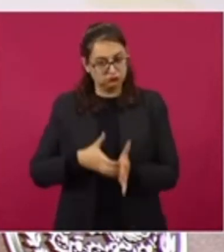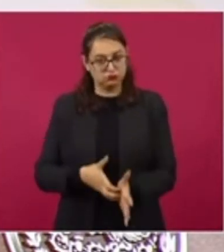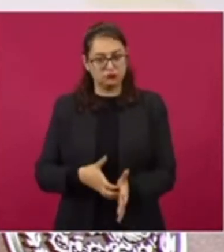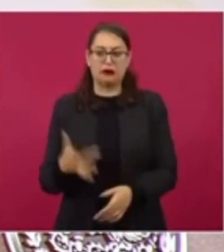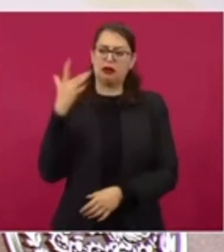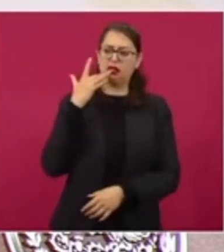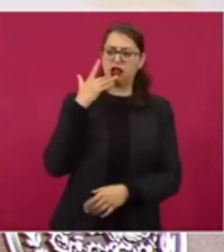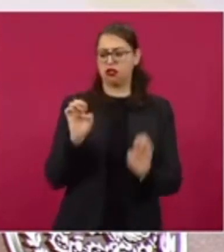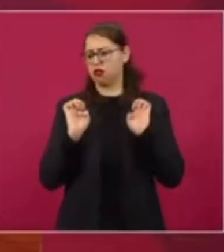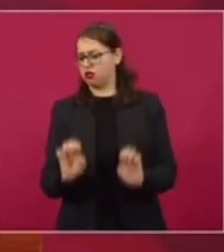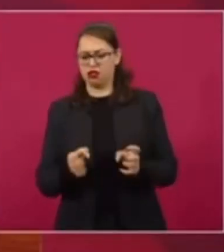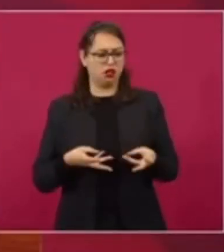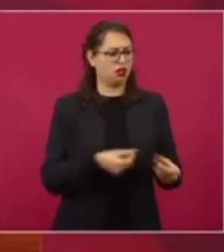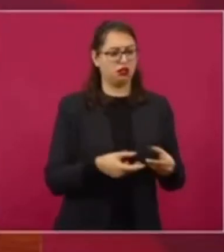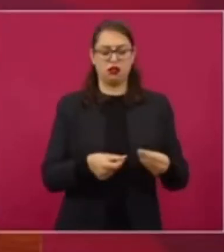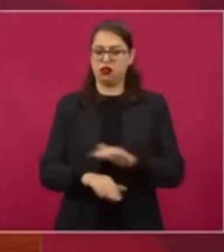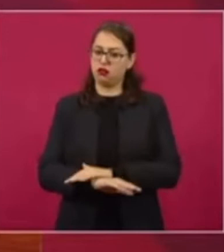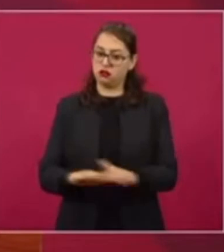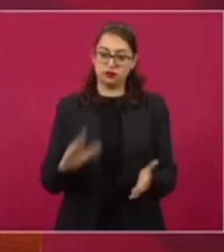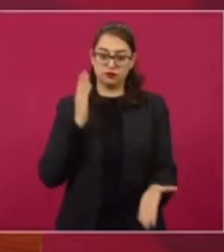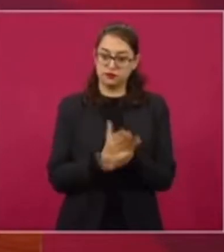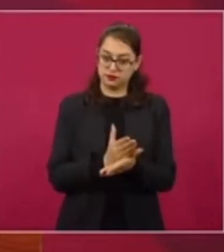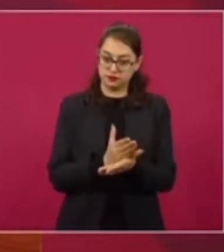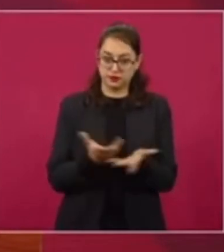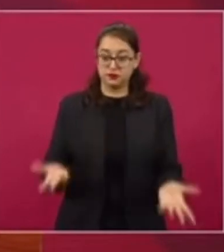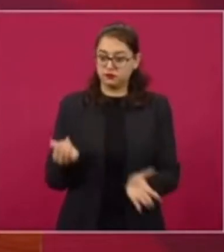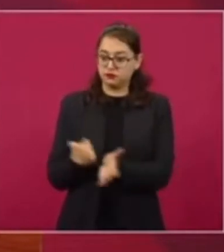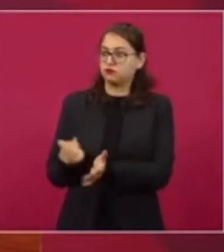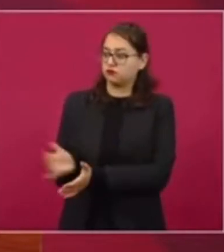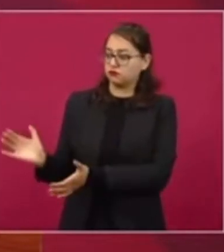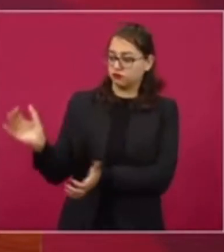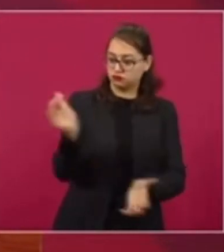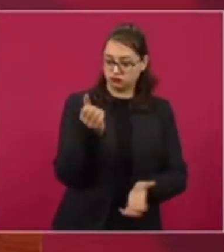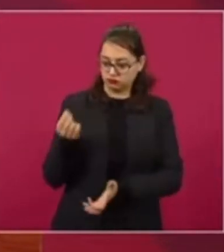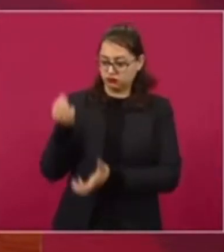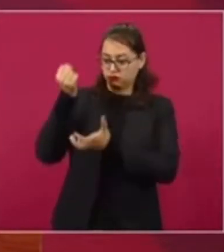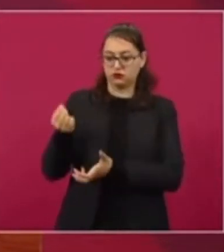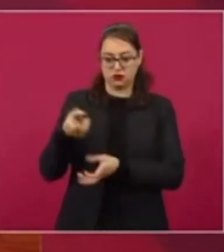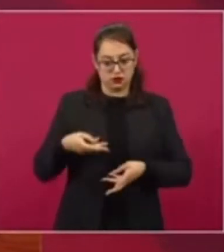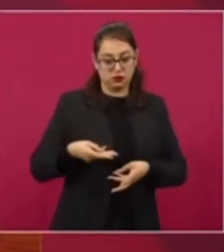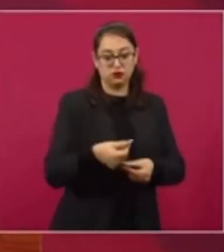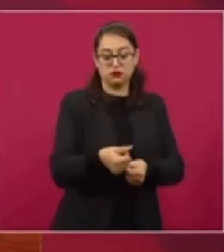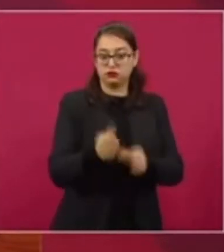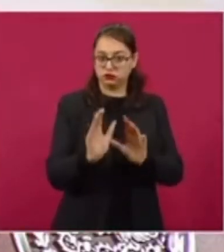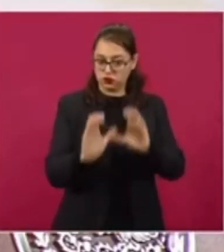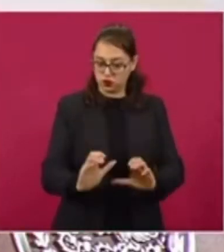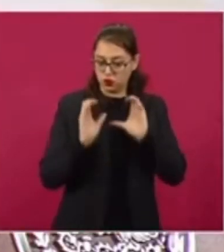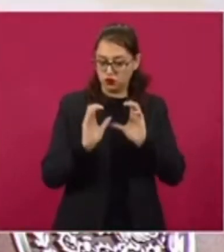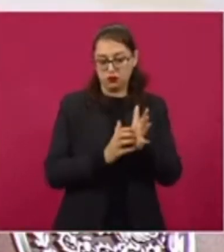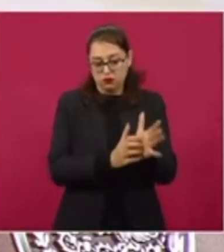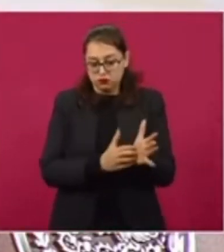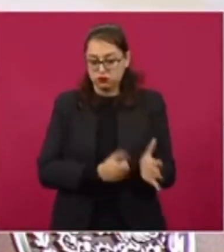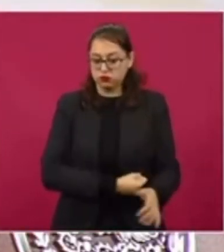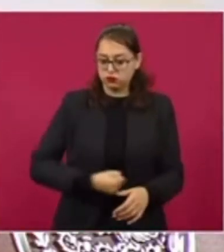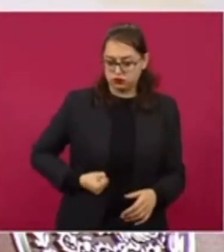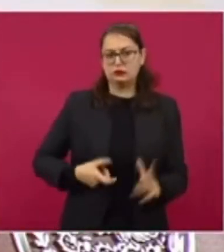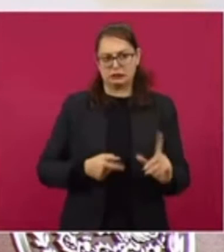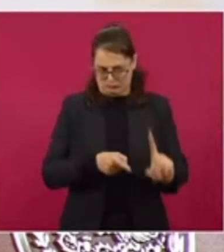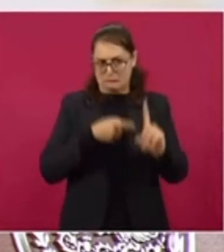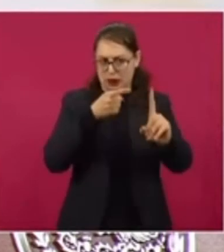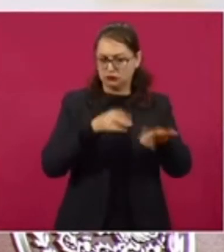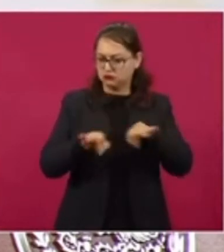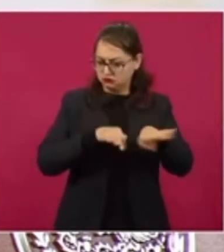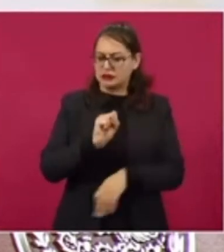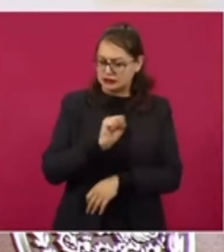del erario. Promovió un ejercicio de los recursos públicos que asegurara la generación de ahorros, sin comprometer los objetivos nacionales ni las metas